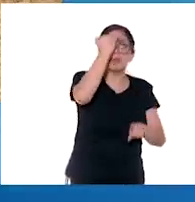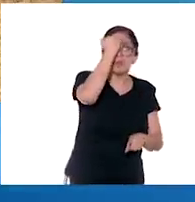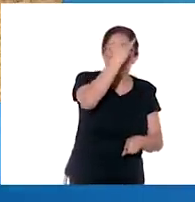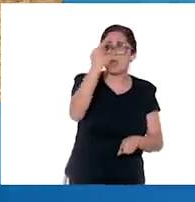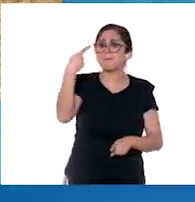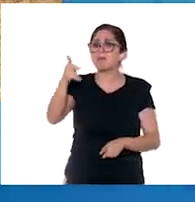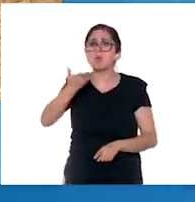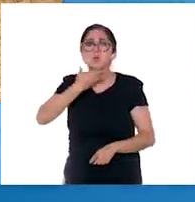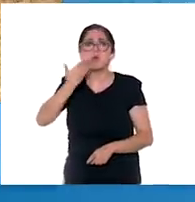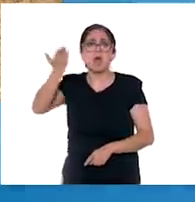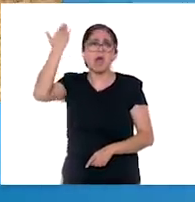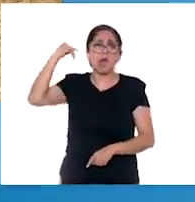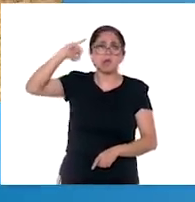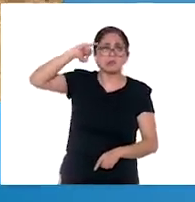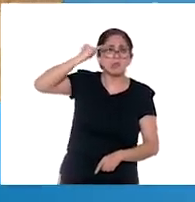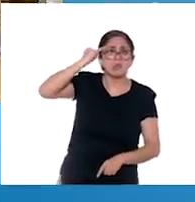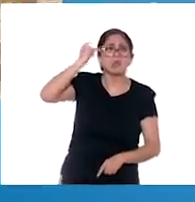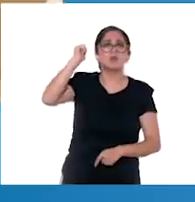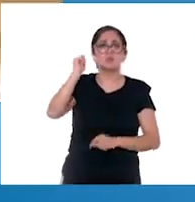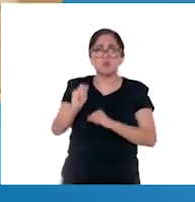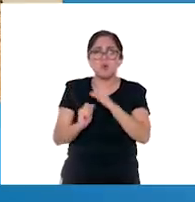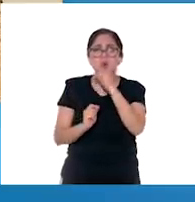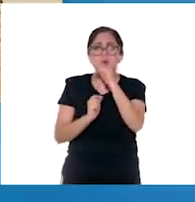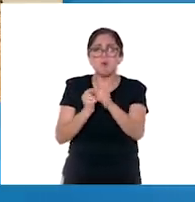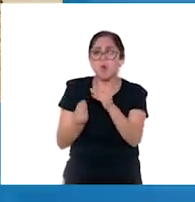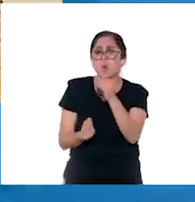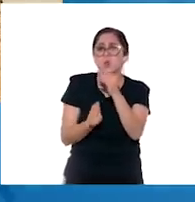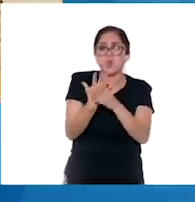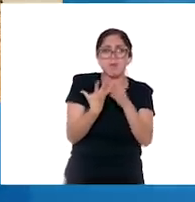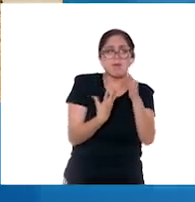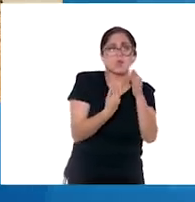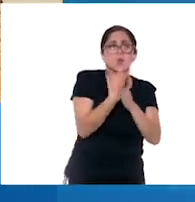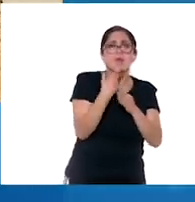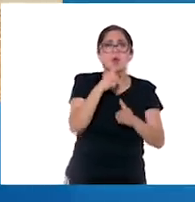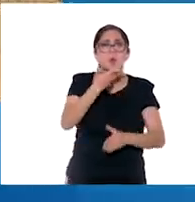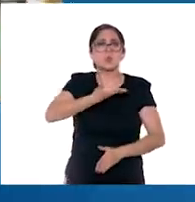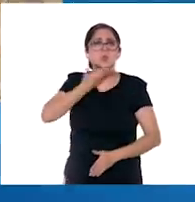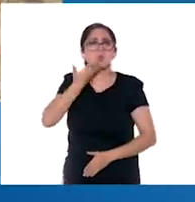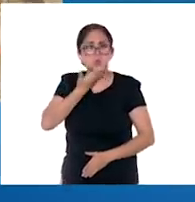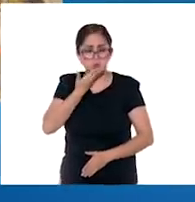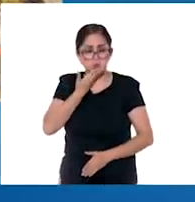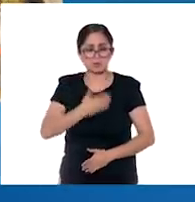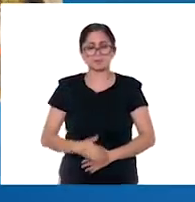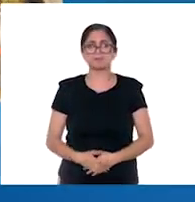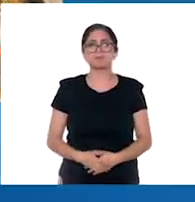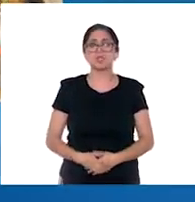indígenas, dando vida a nuevas tradiciones. El gobierno